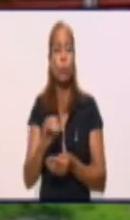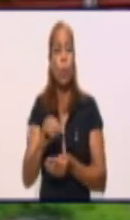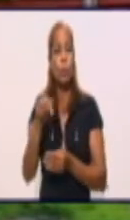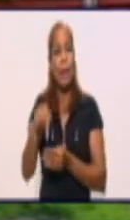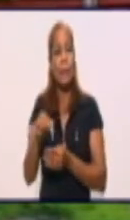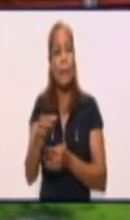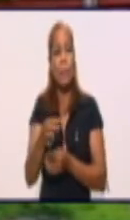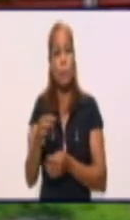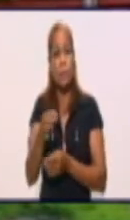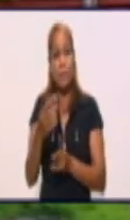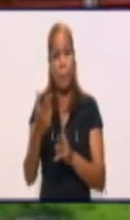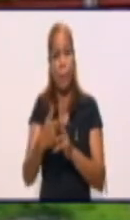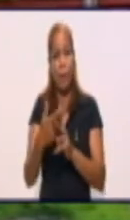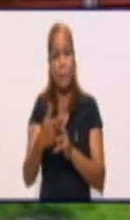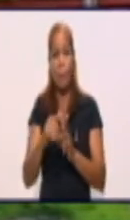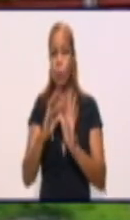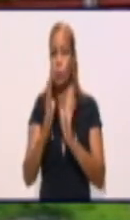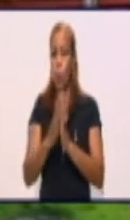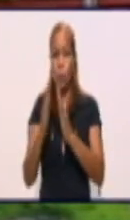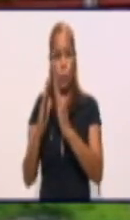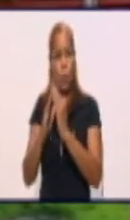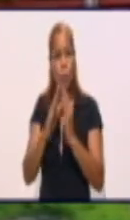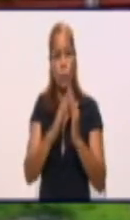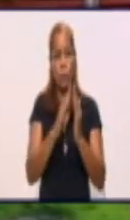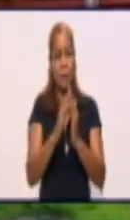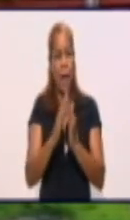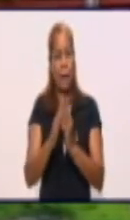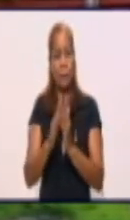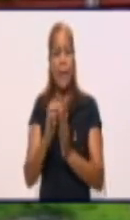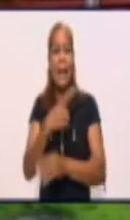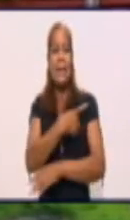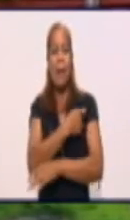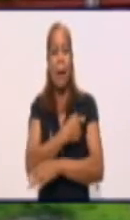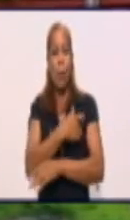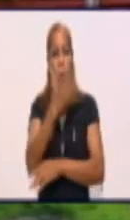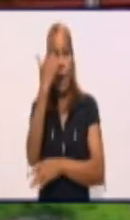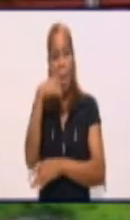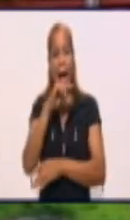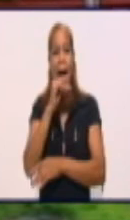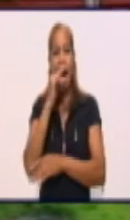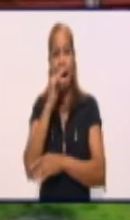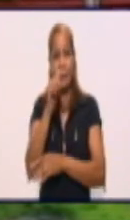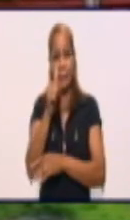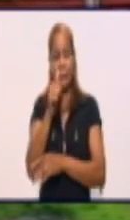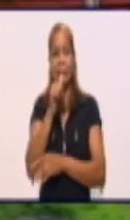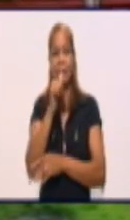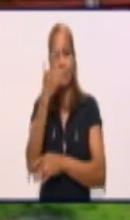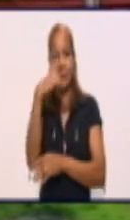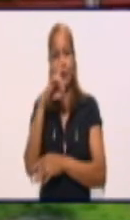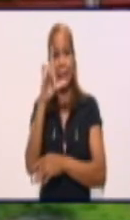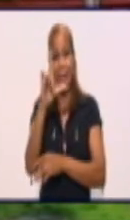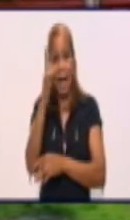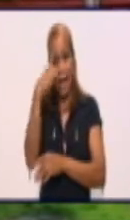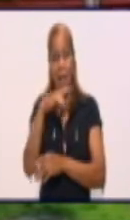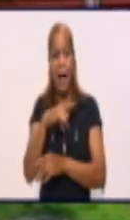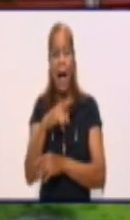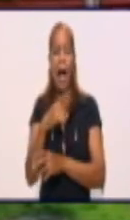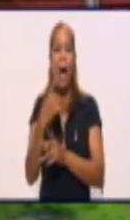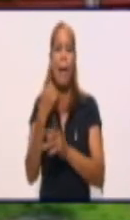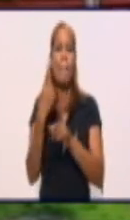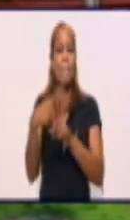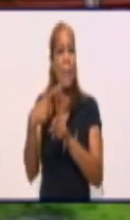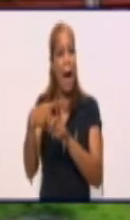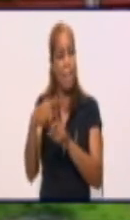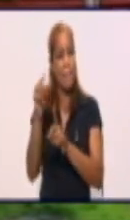con la intervención comunitaria con la vacuna Agdala. A esta hora del mediodía hay un número importante de vallameses que ya